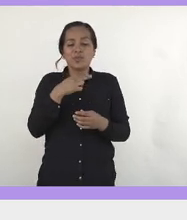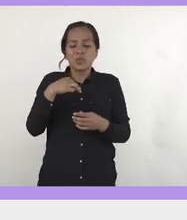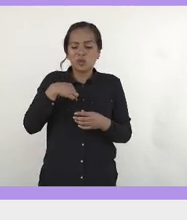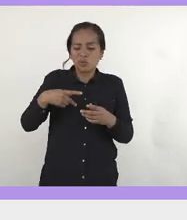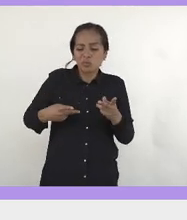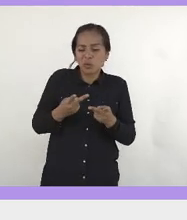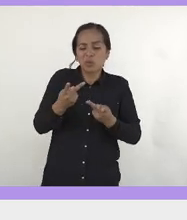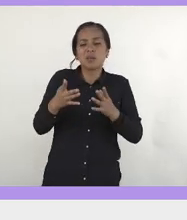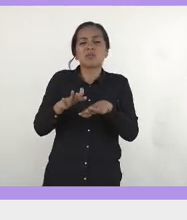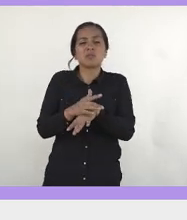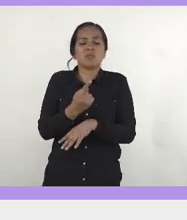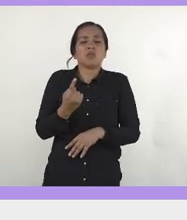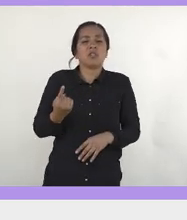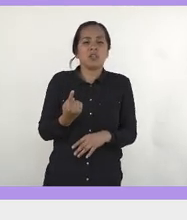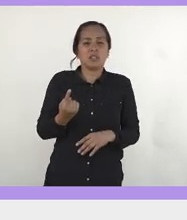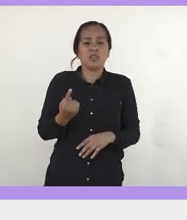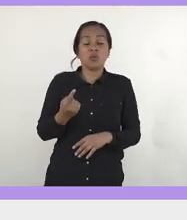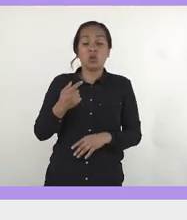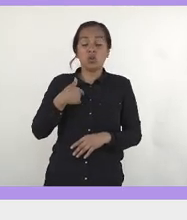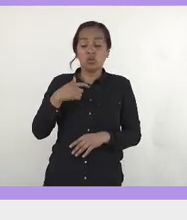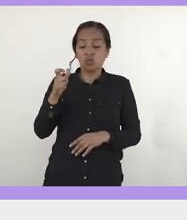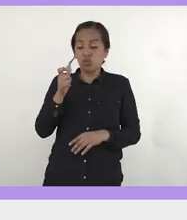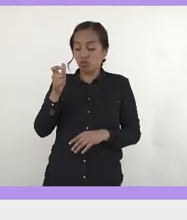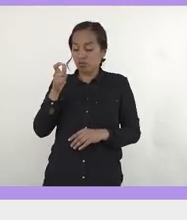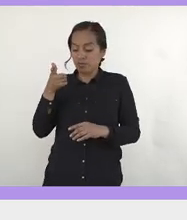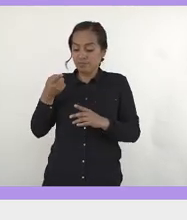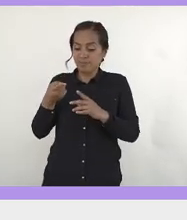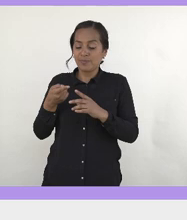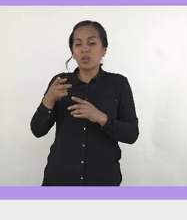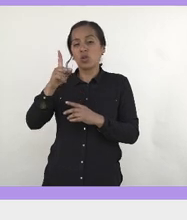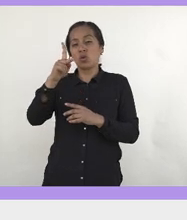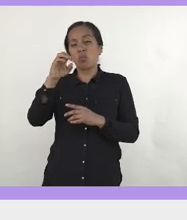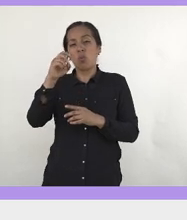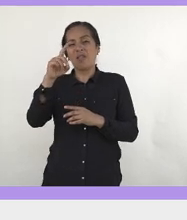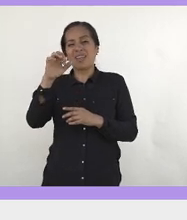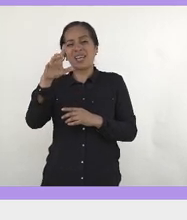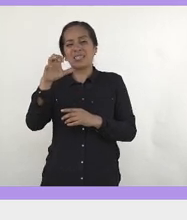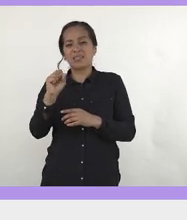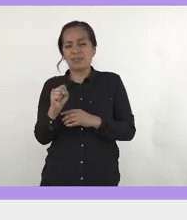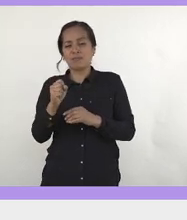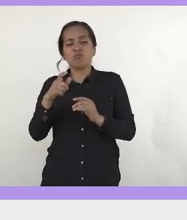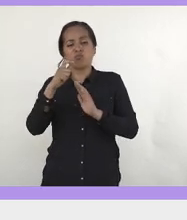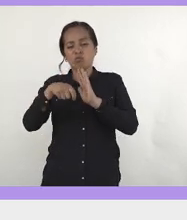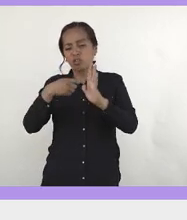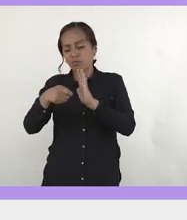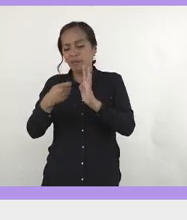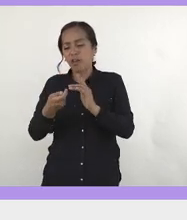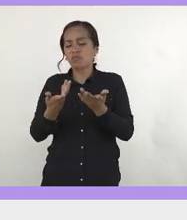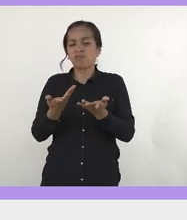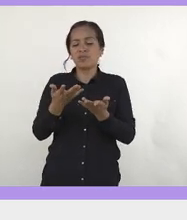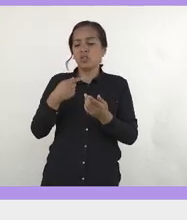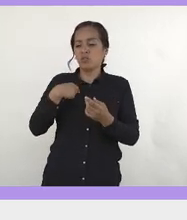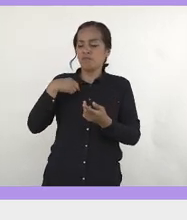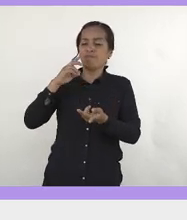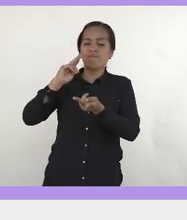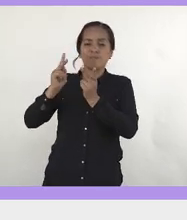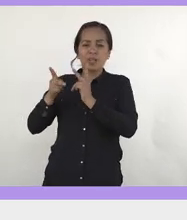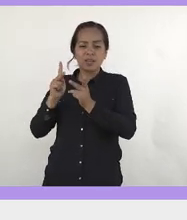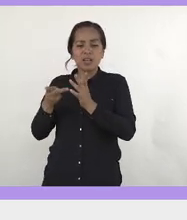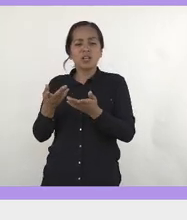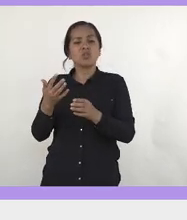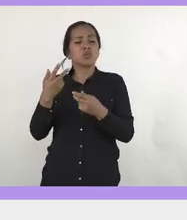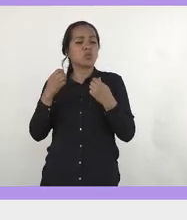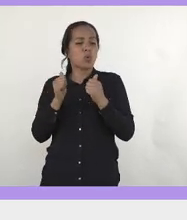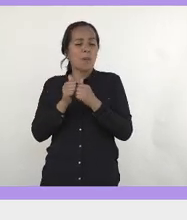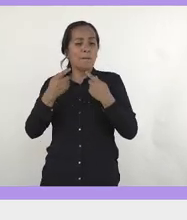cuando yo empecé a hablar de El Futuro es Colectivo, y tengo un podcast, que se llama así, donde tengo conversaciones quincenales con